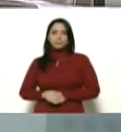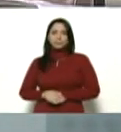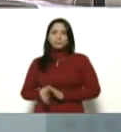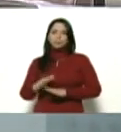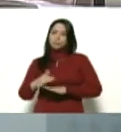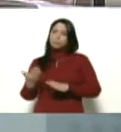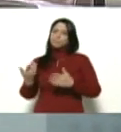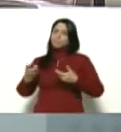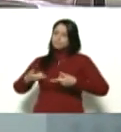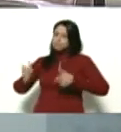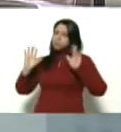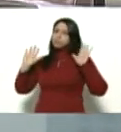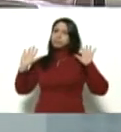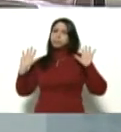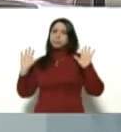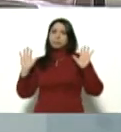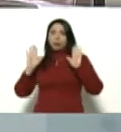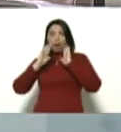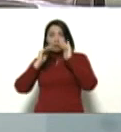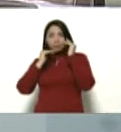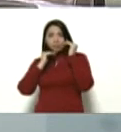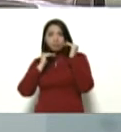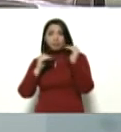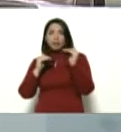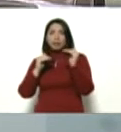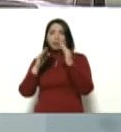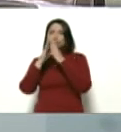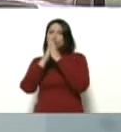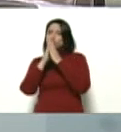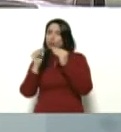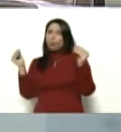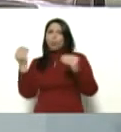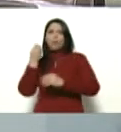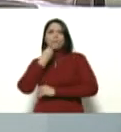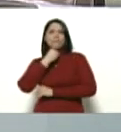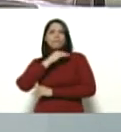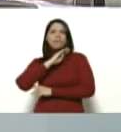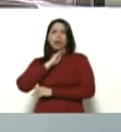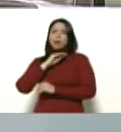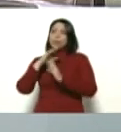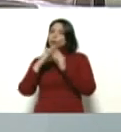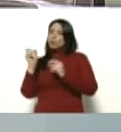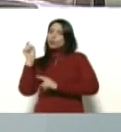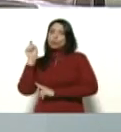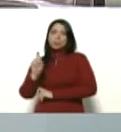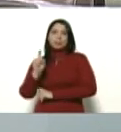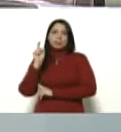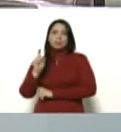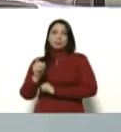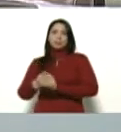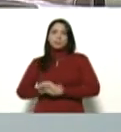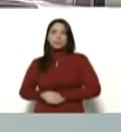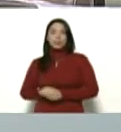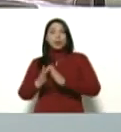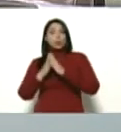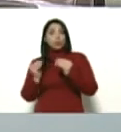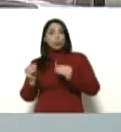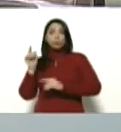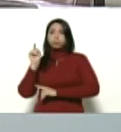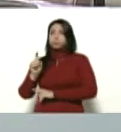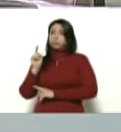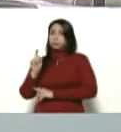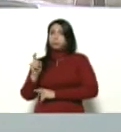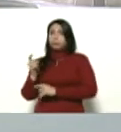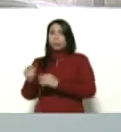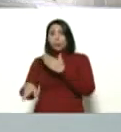por permitirnos atender a todos los enfermos, a todo el que necesita, a todo el que ha necesitado